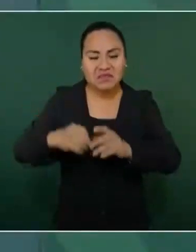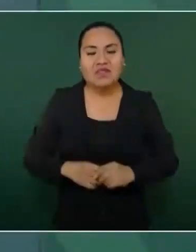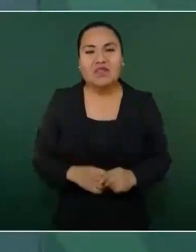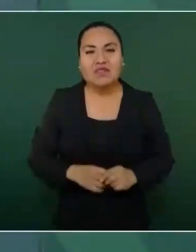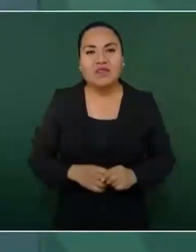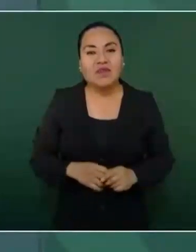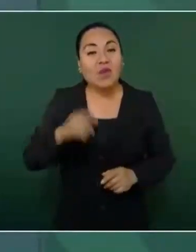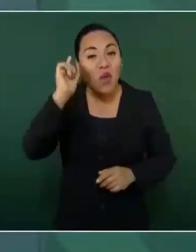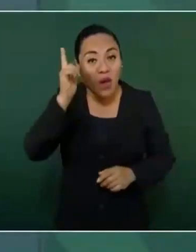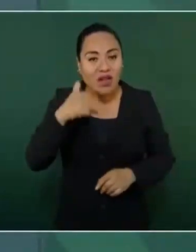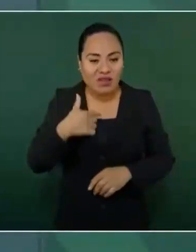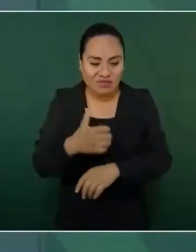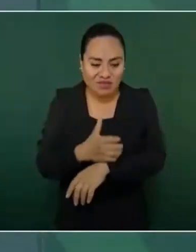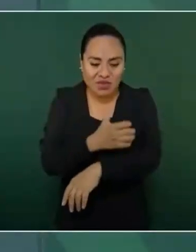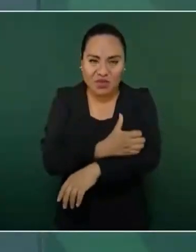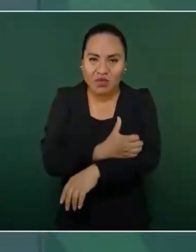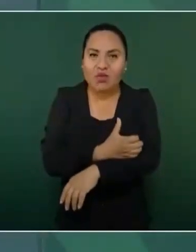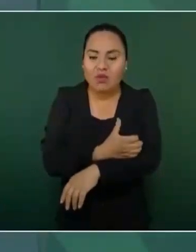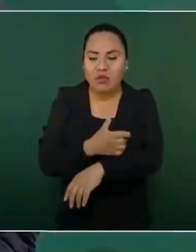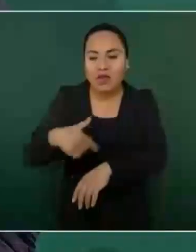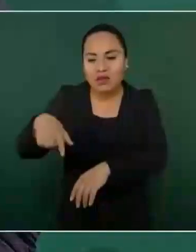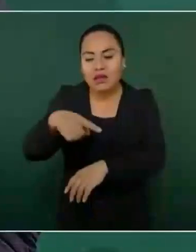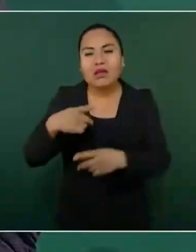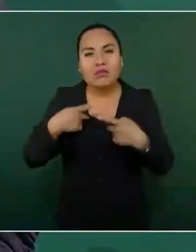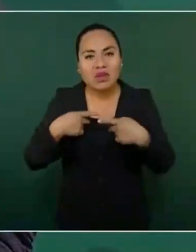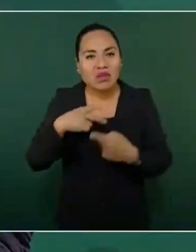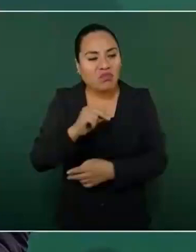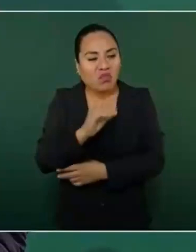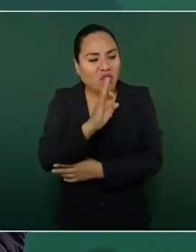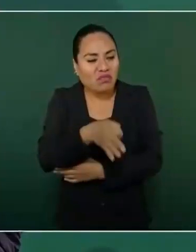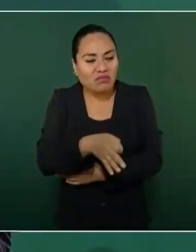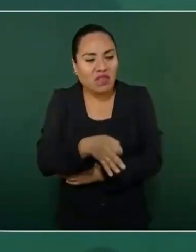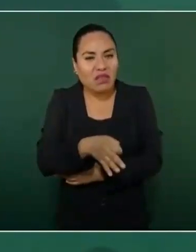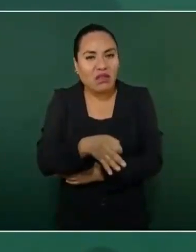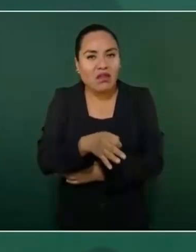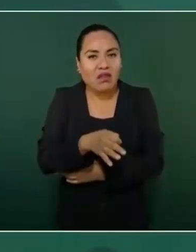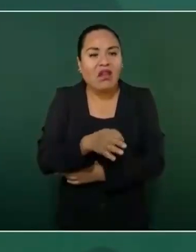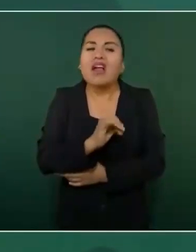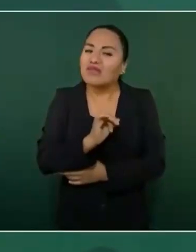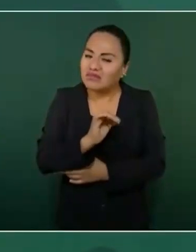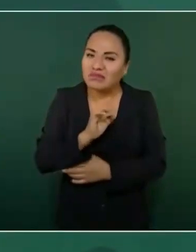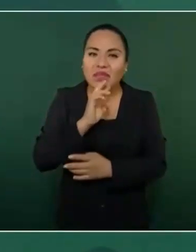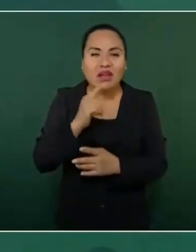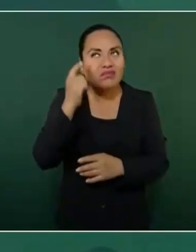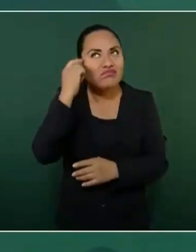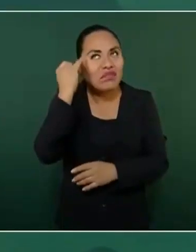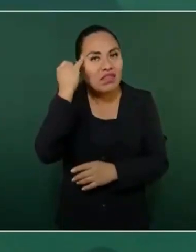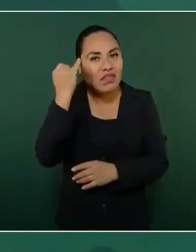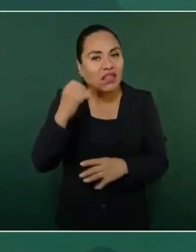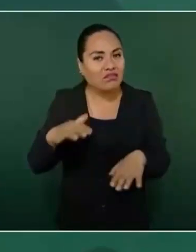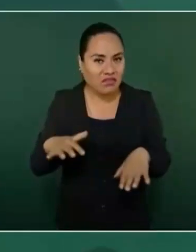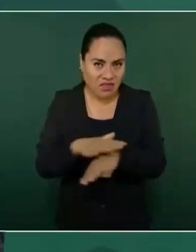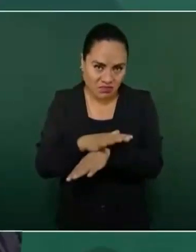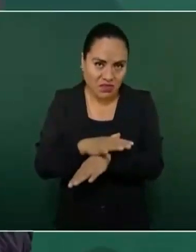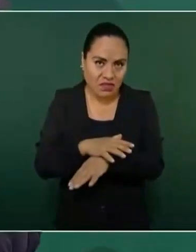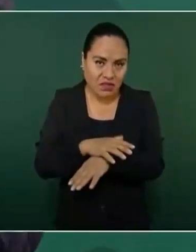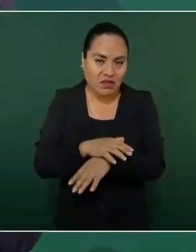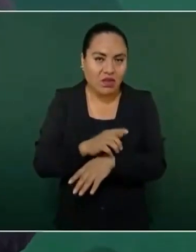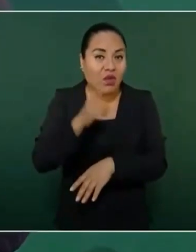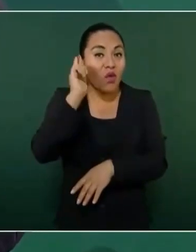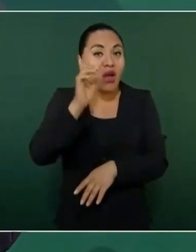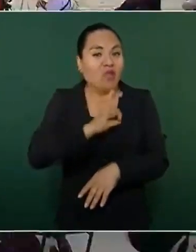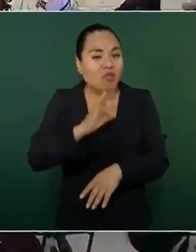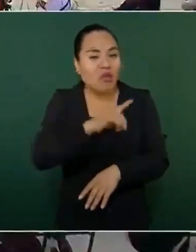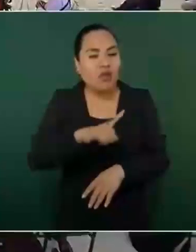ayuden. Les hago un llamado para que se pongan de acuerdo con el gobernador y